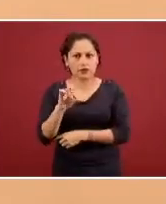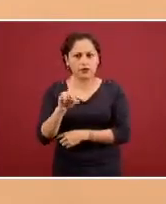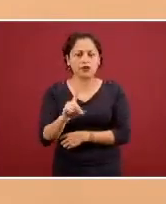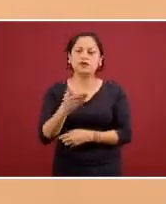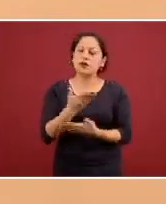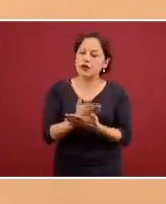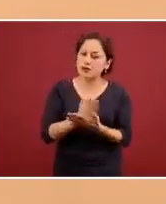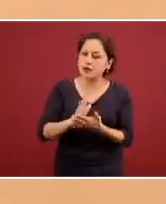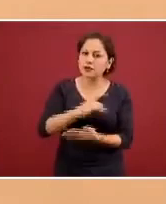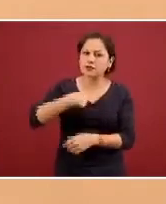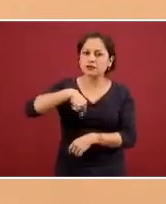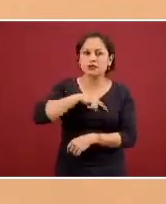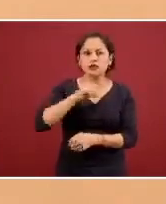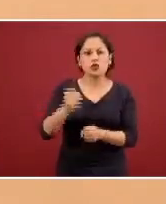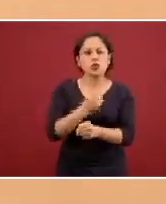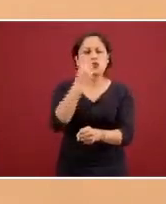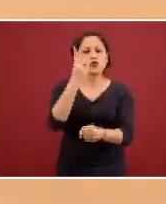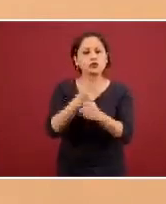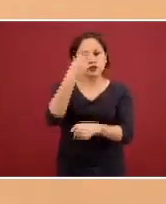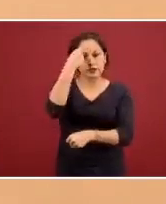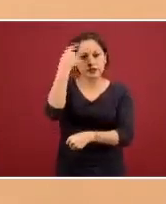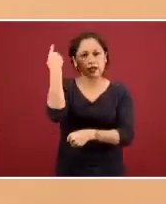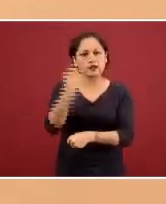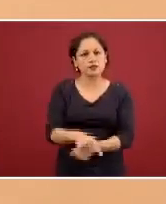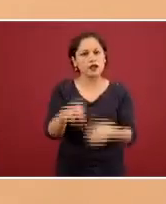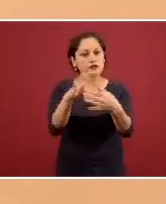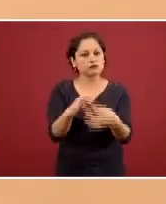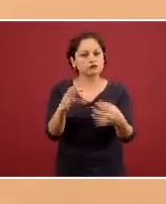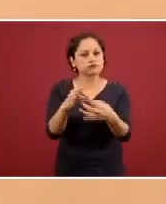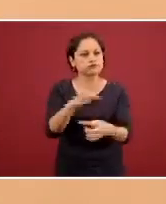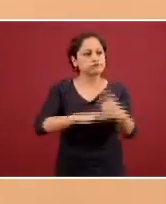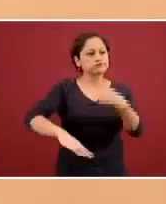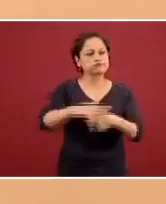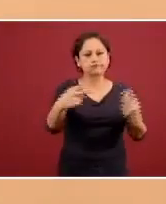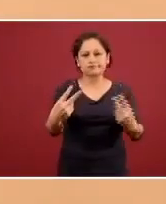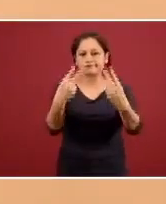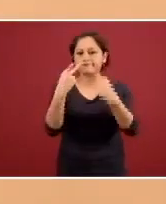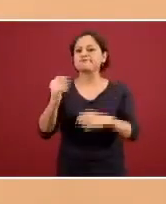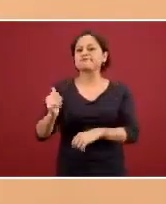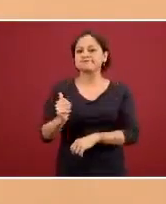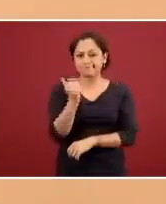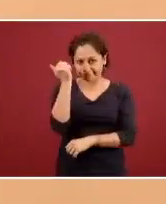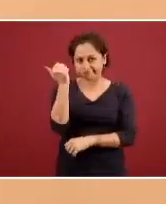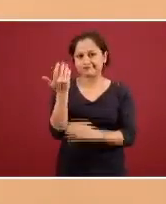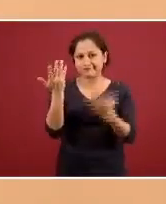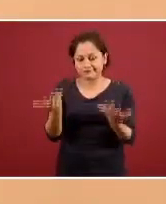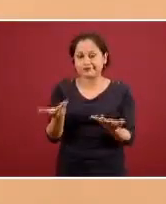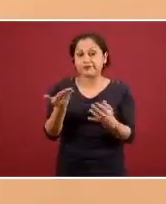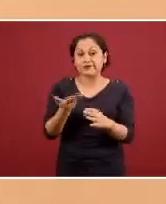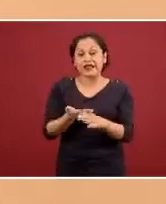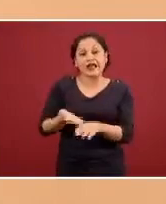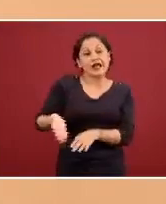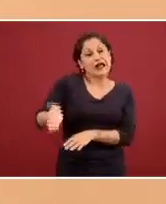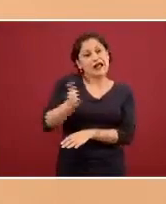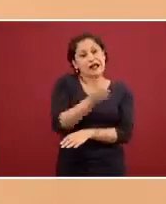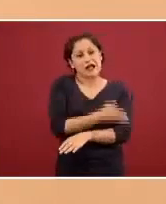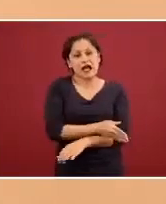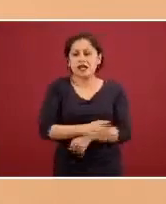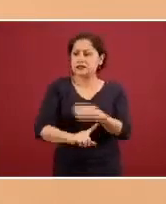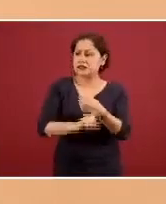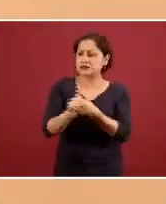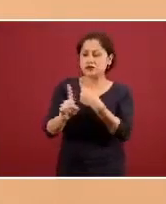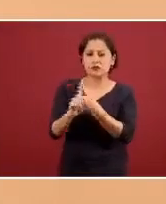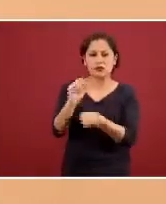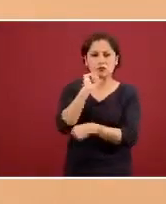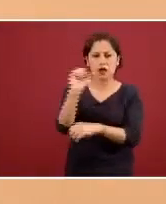es algo que tenemos que tomar en cuenta y hacer uso de ello. Antes de que nos tomara por sorpresa esta epidemia o que se viniera sobre nosotros